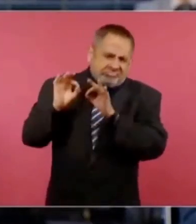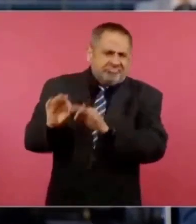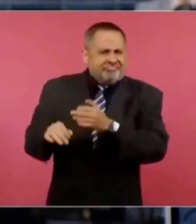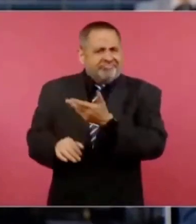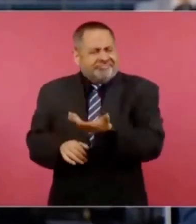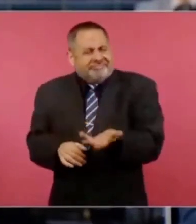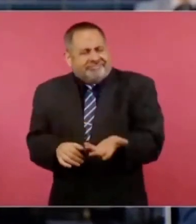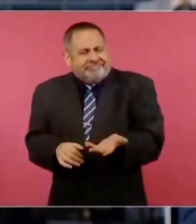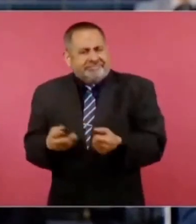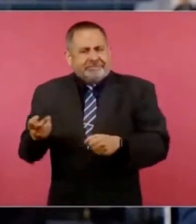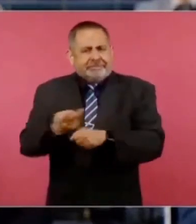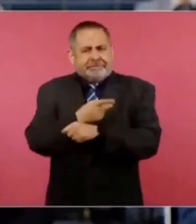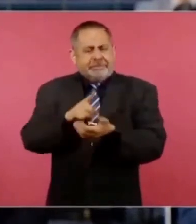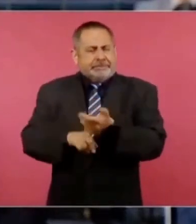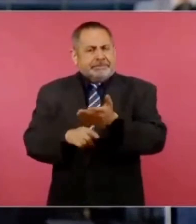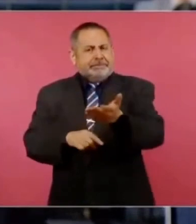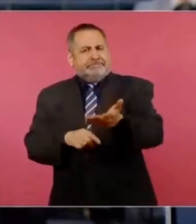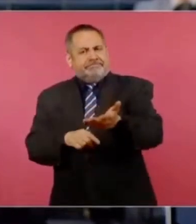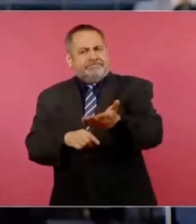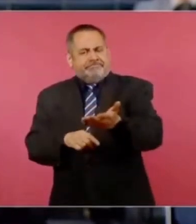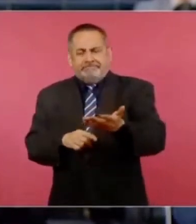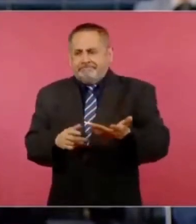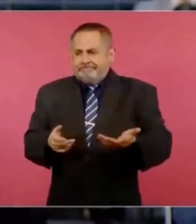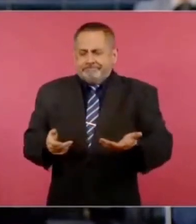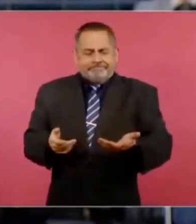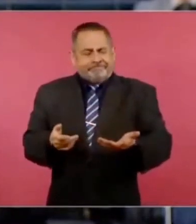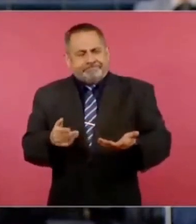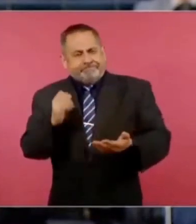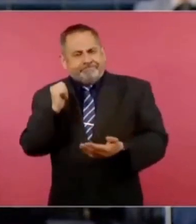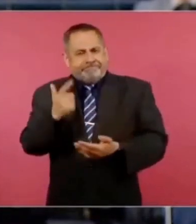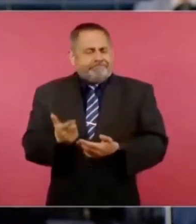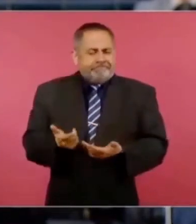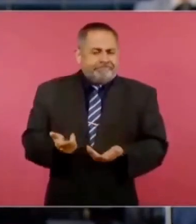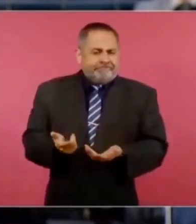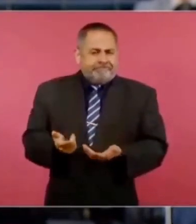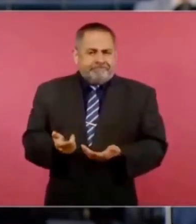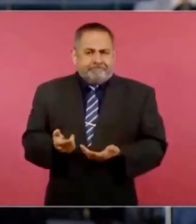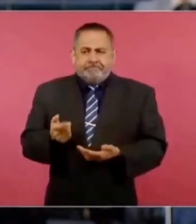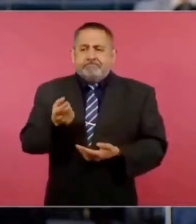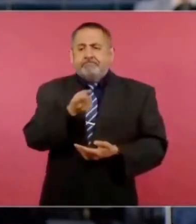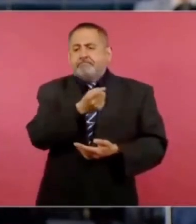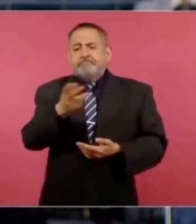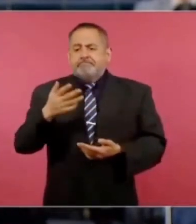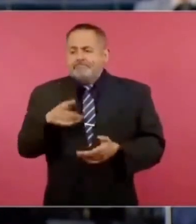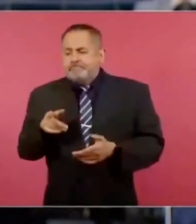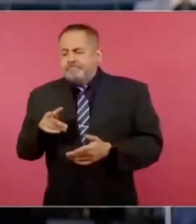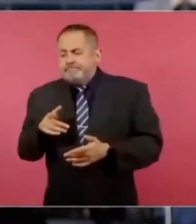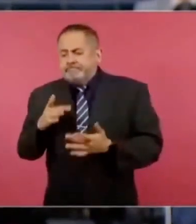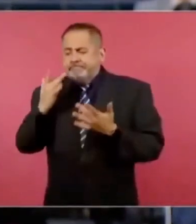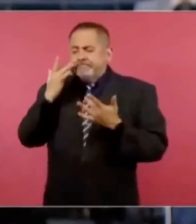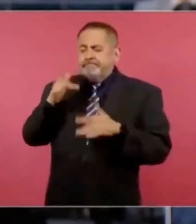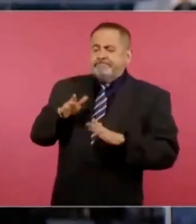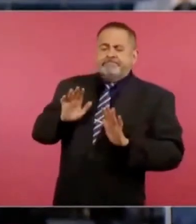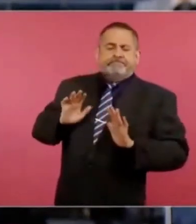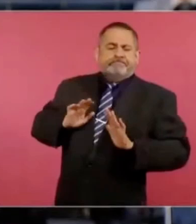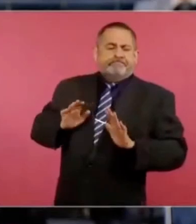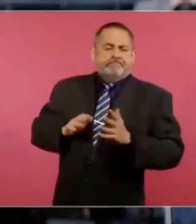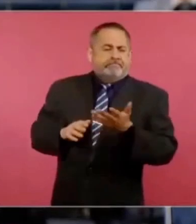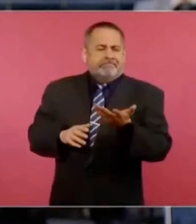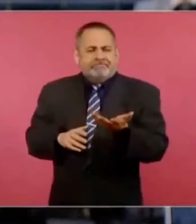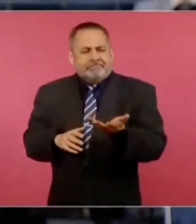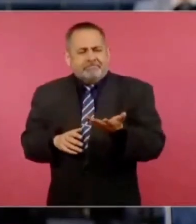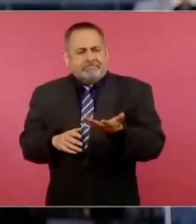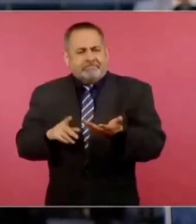esto sí podría inhibir la entrada de personas.